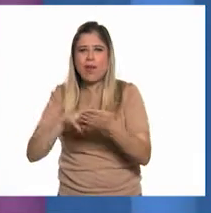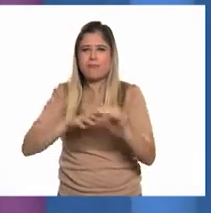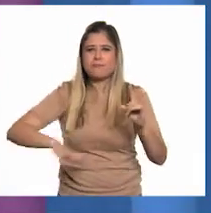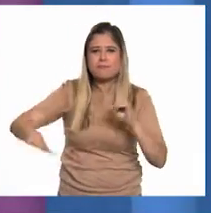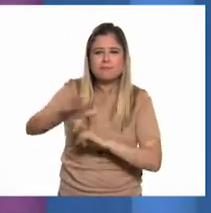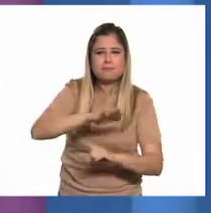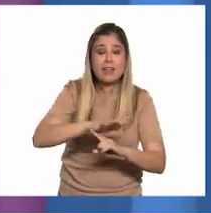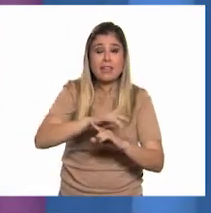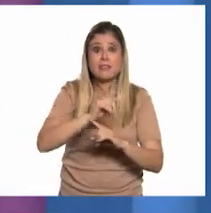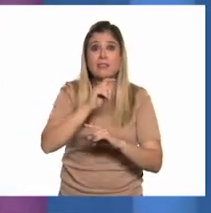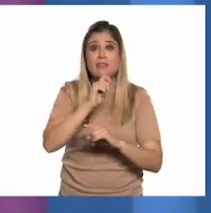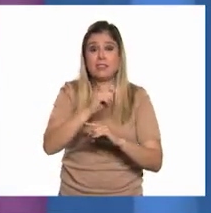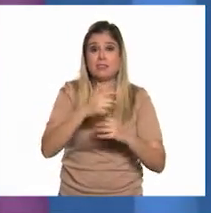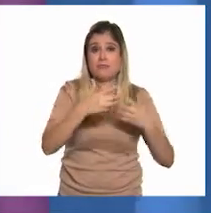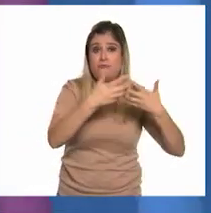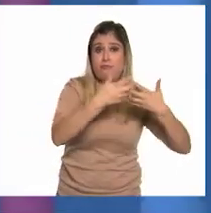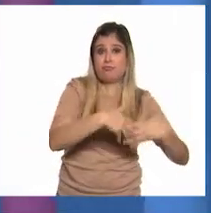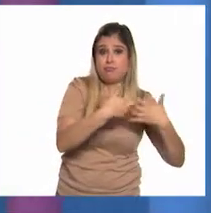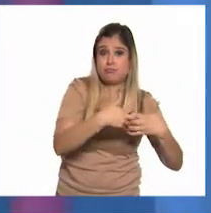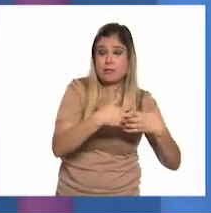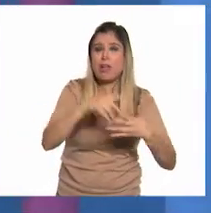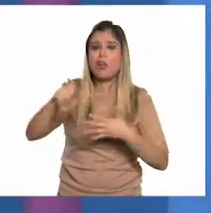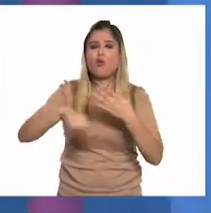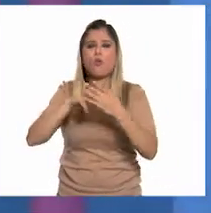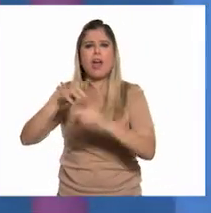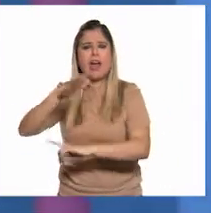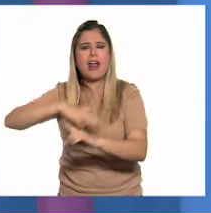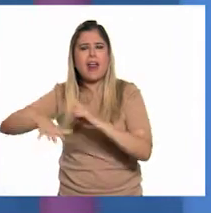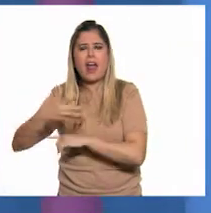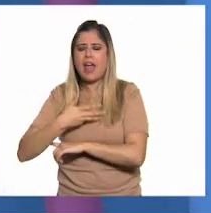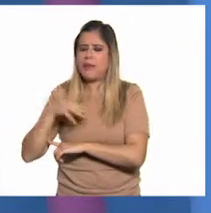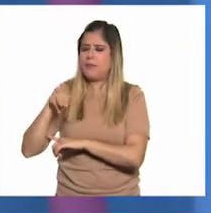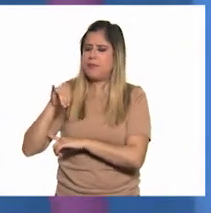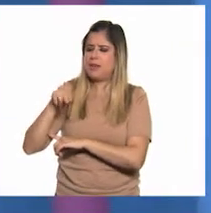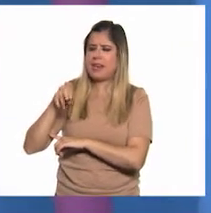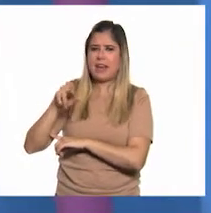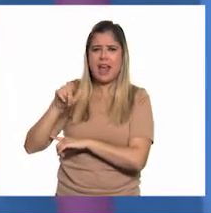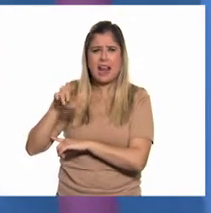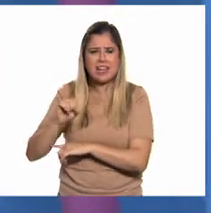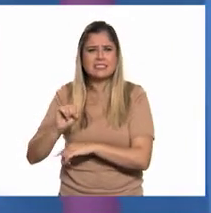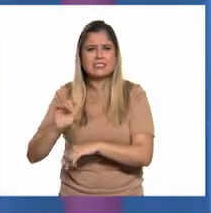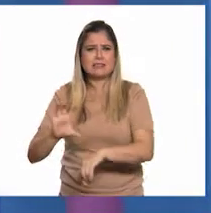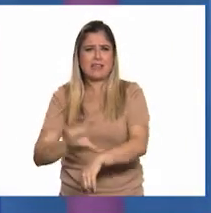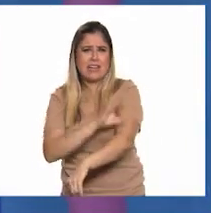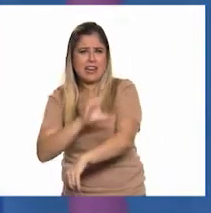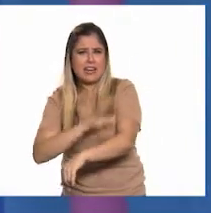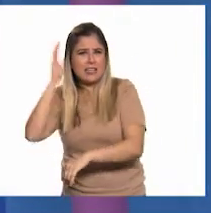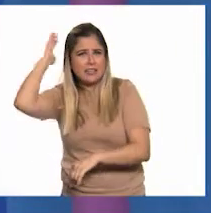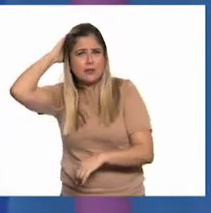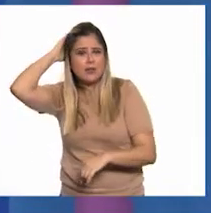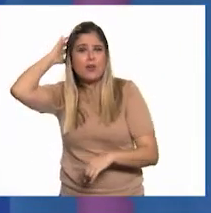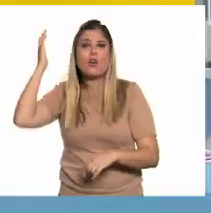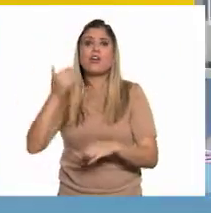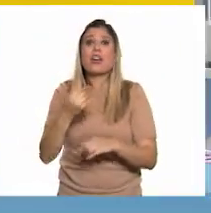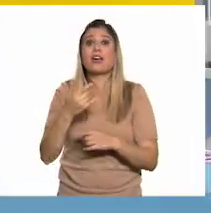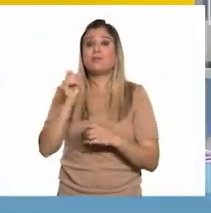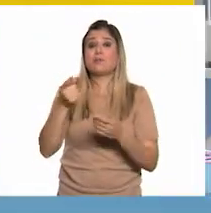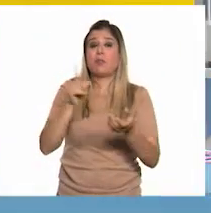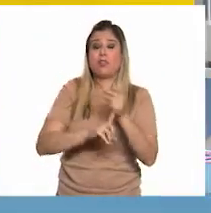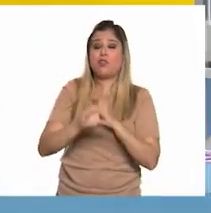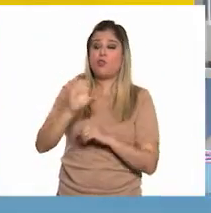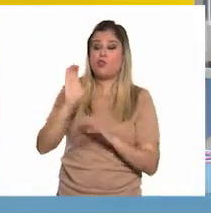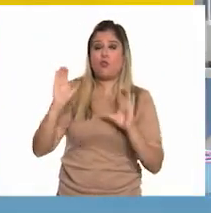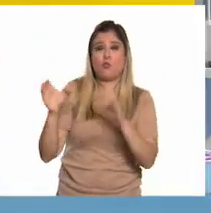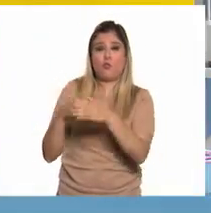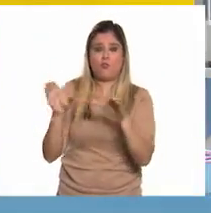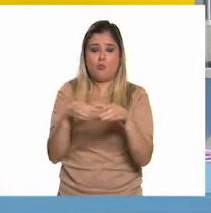industriales con la localización de recursos minerales, energéticos y comunidades. Bueno,